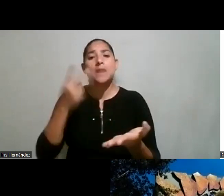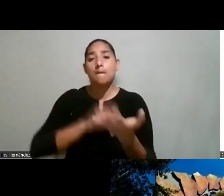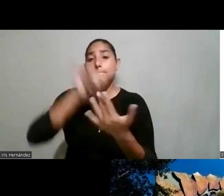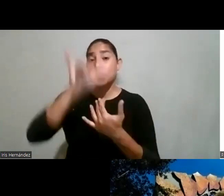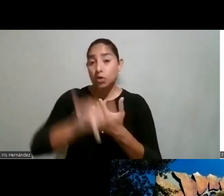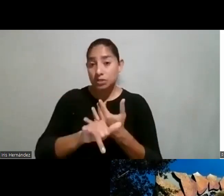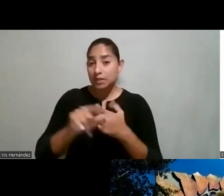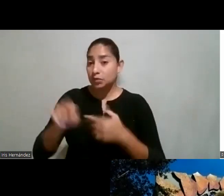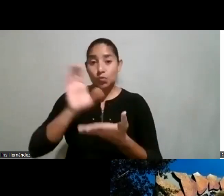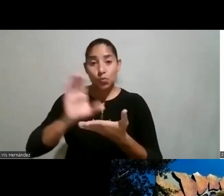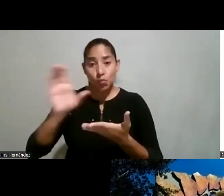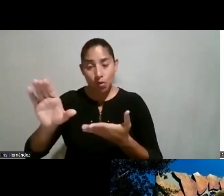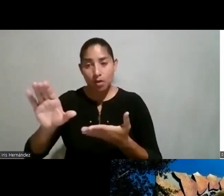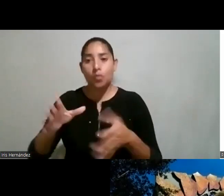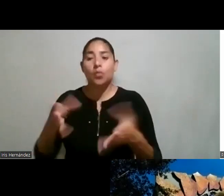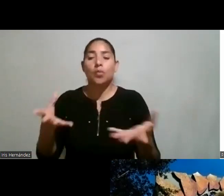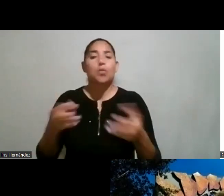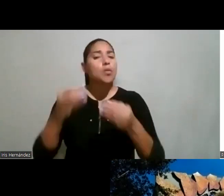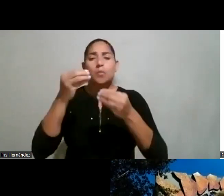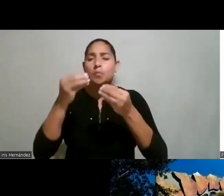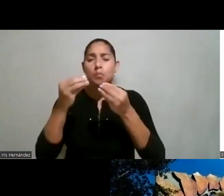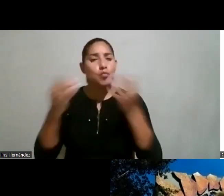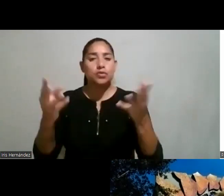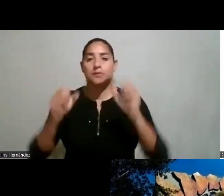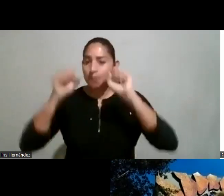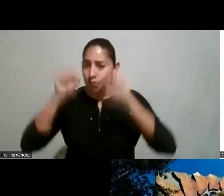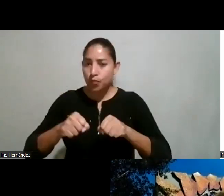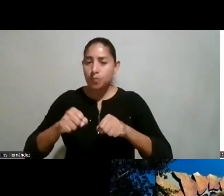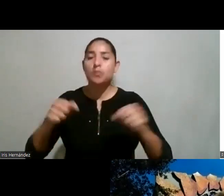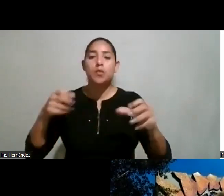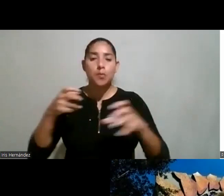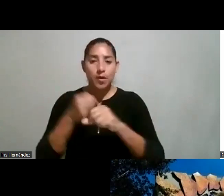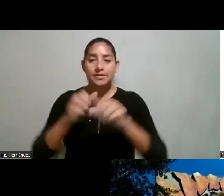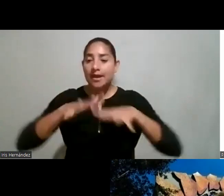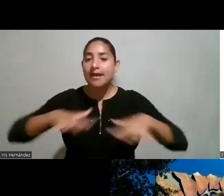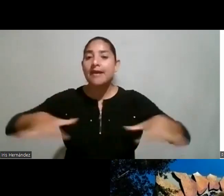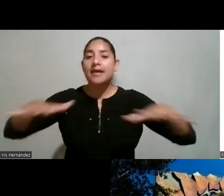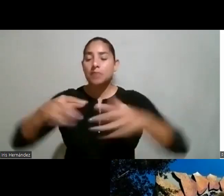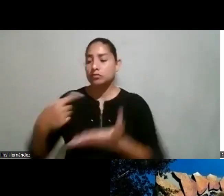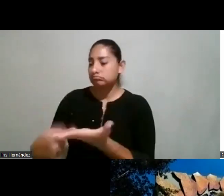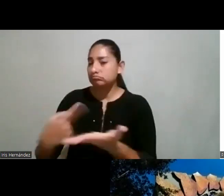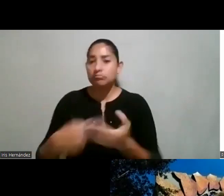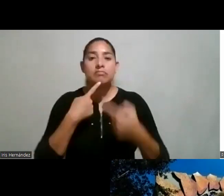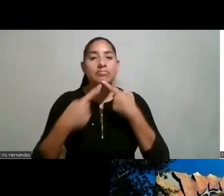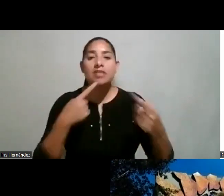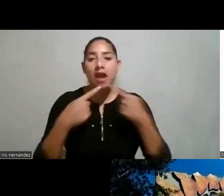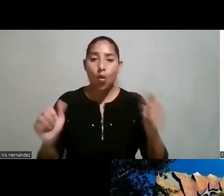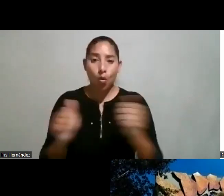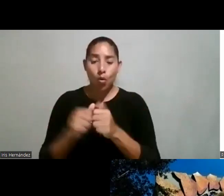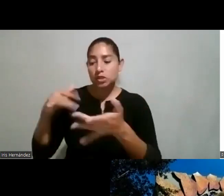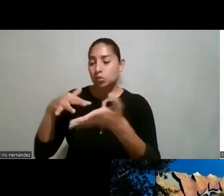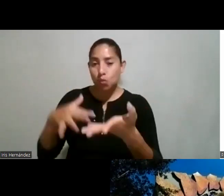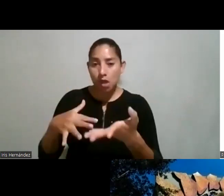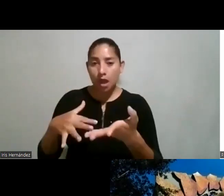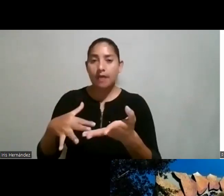vocacionales verdad entonces hay muchas posibilidades donde podemos generar esos espacios de diálogo con las estudiantes de exploración